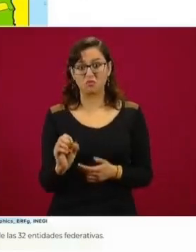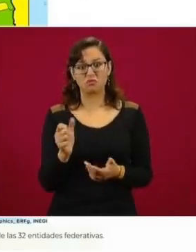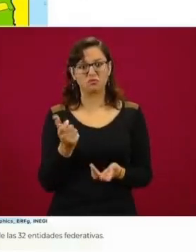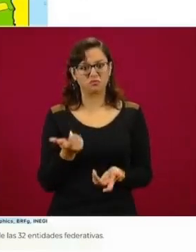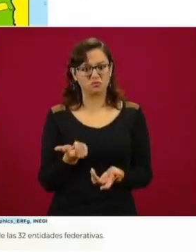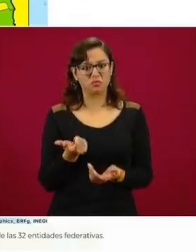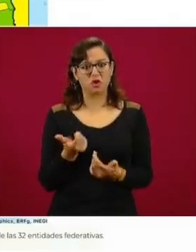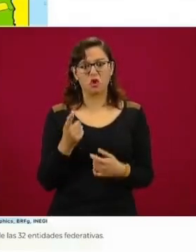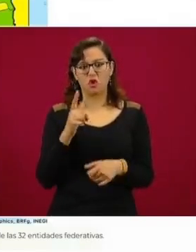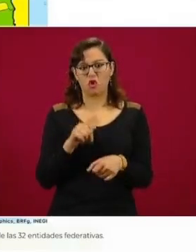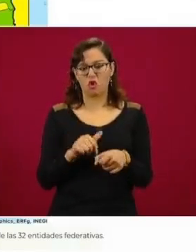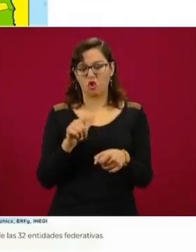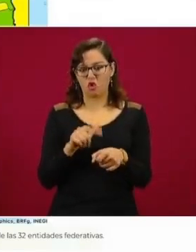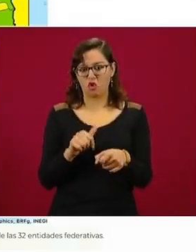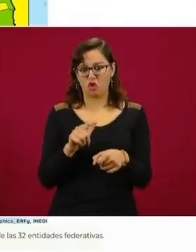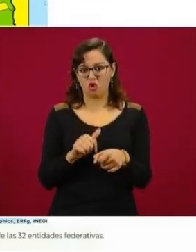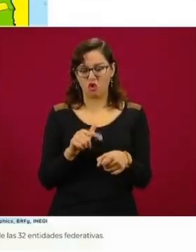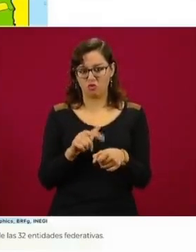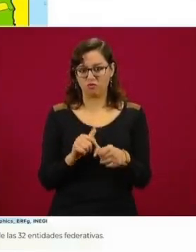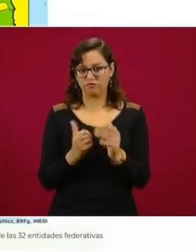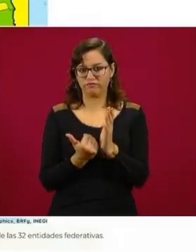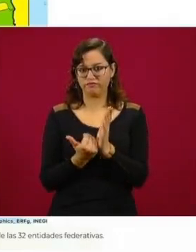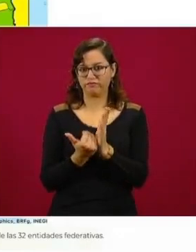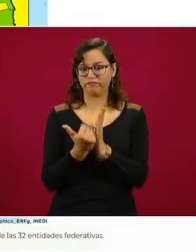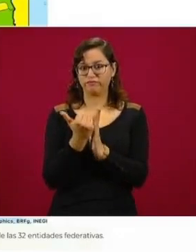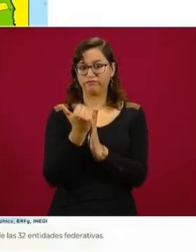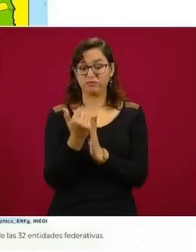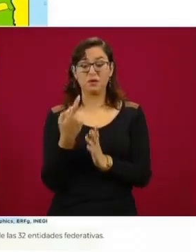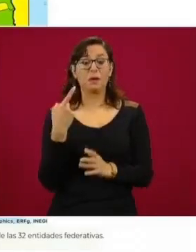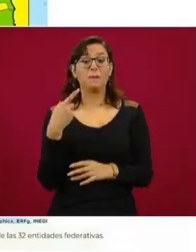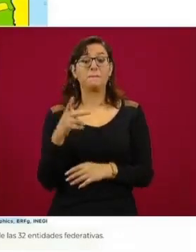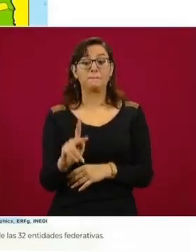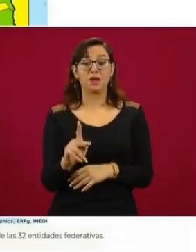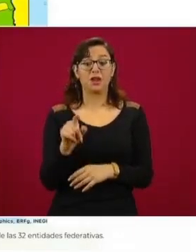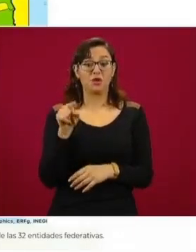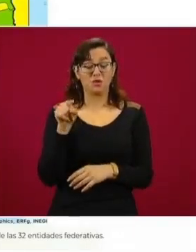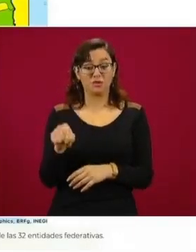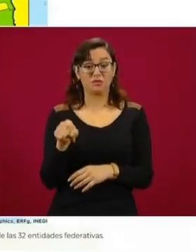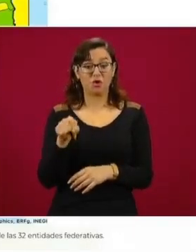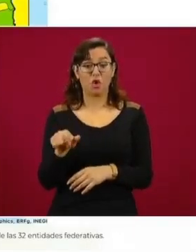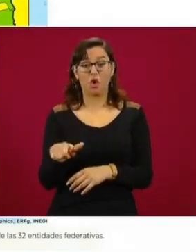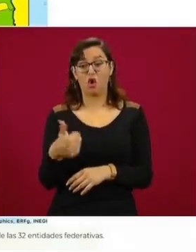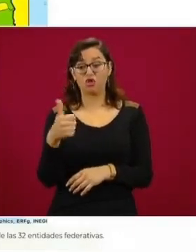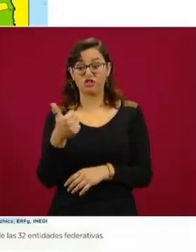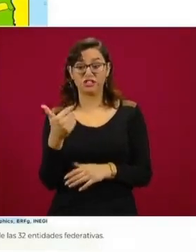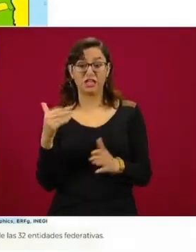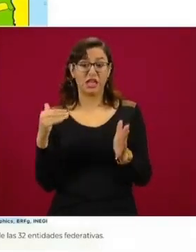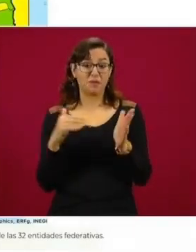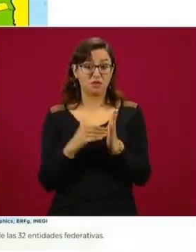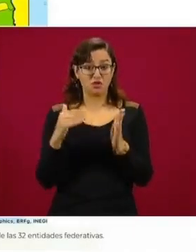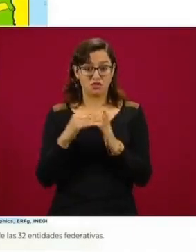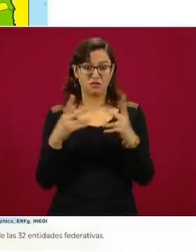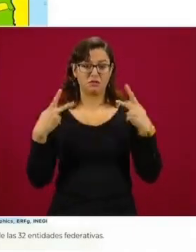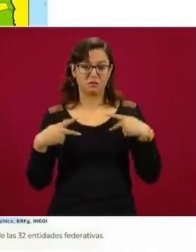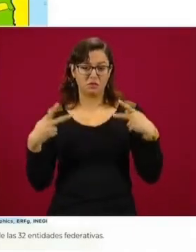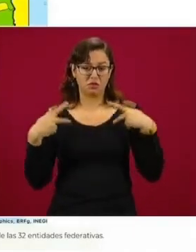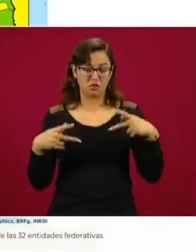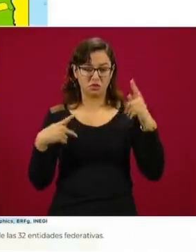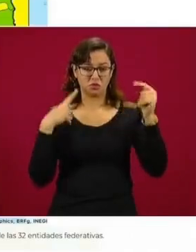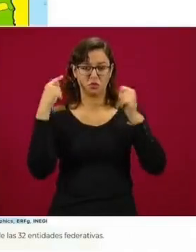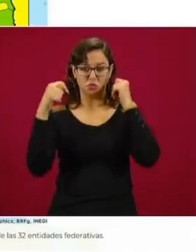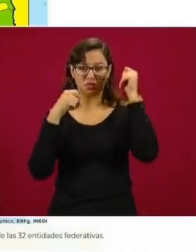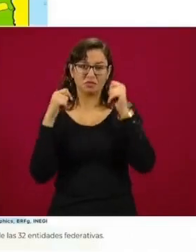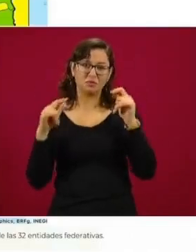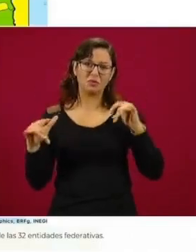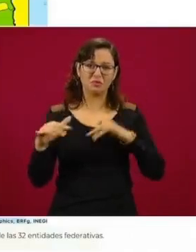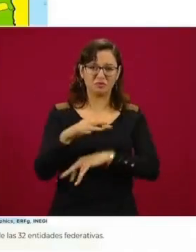tener en cuenta que tiene una población flotante de 11 millones y que no está contemplada pues